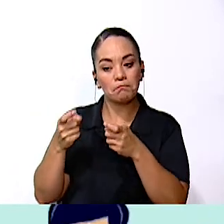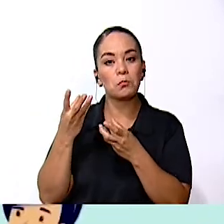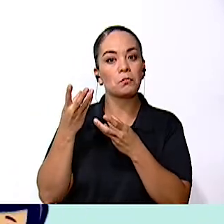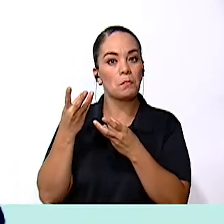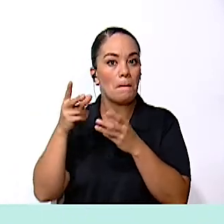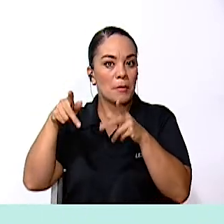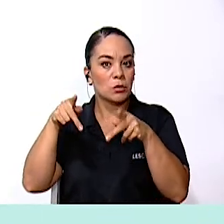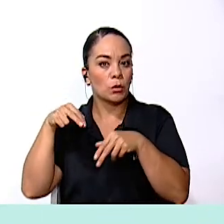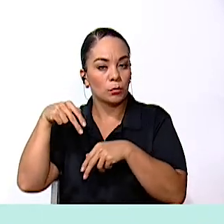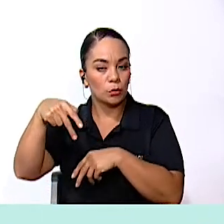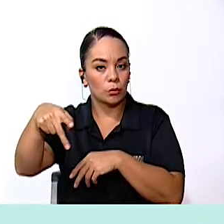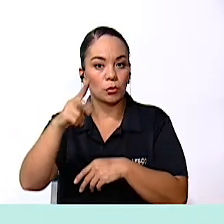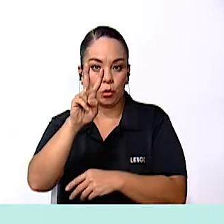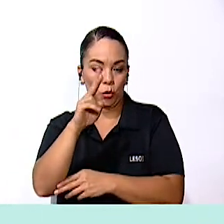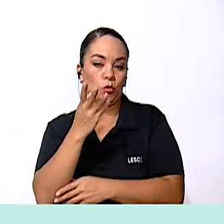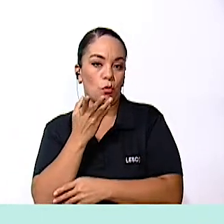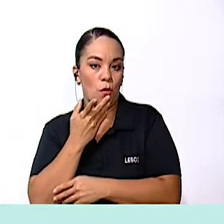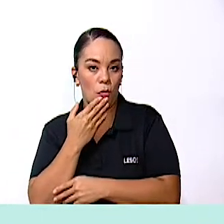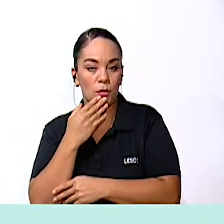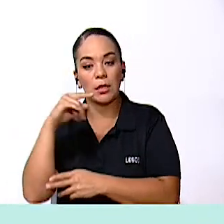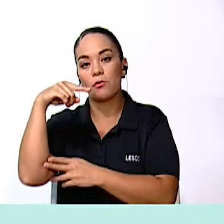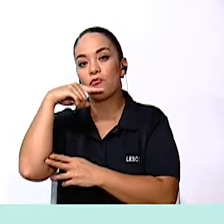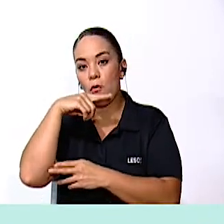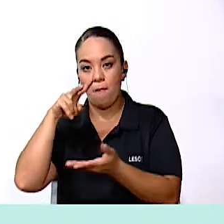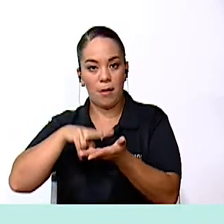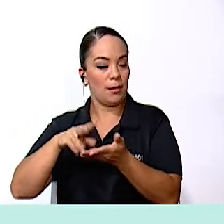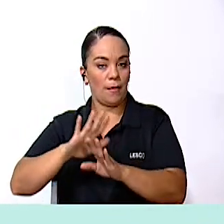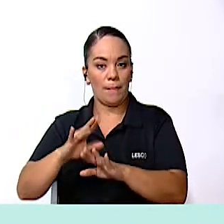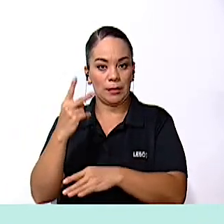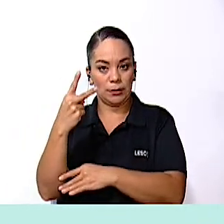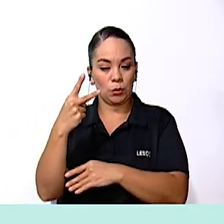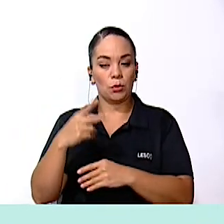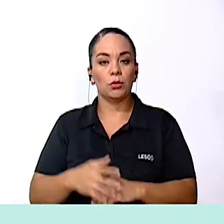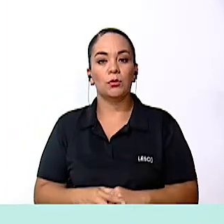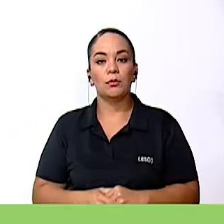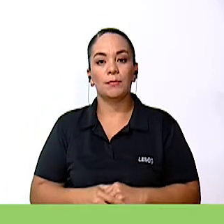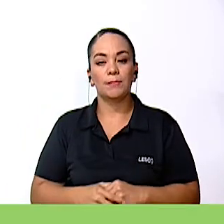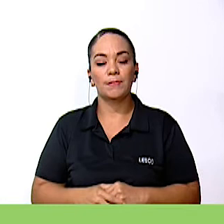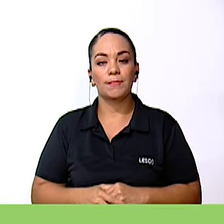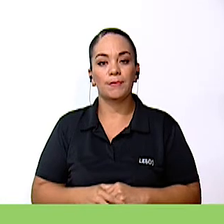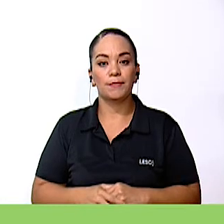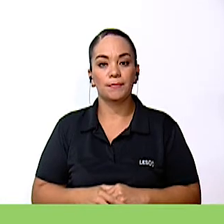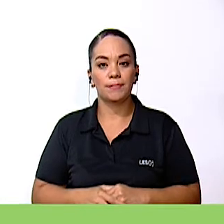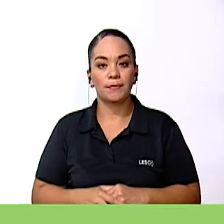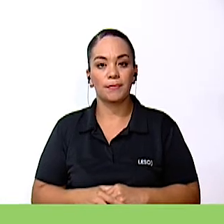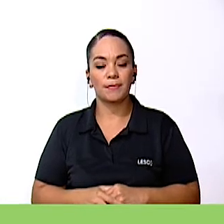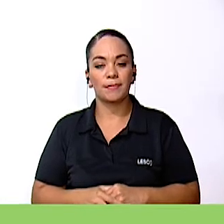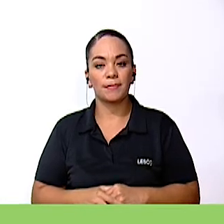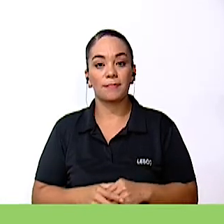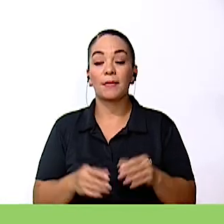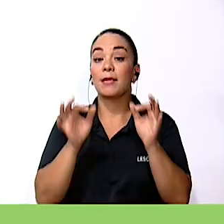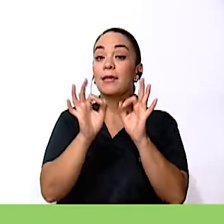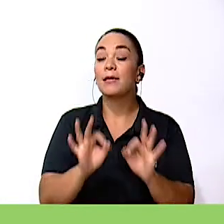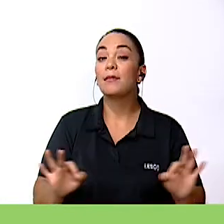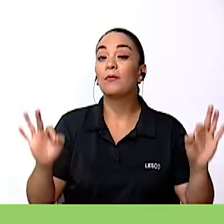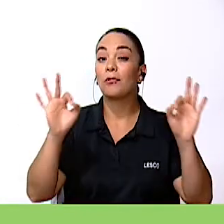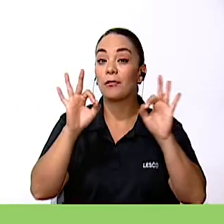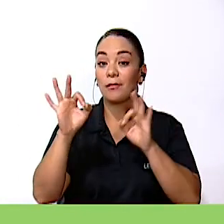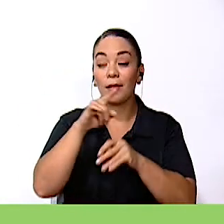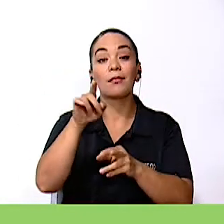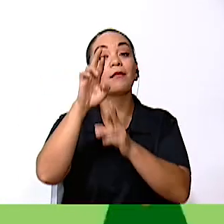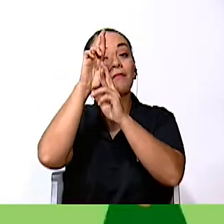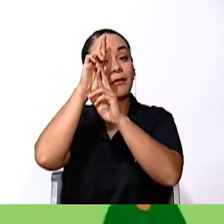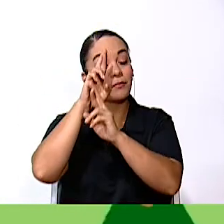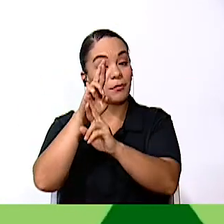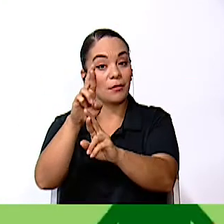general Tiene dos colores Rojo y verde Es muy importante Respetar